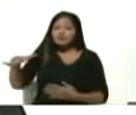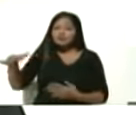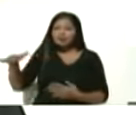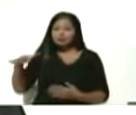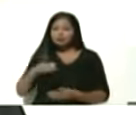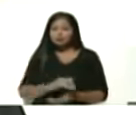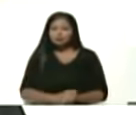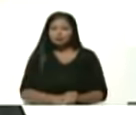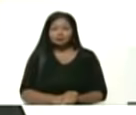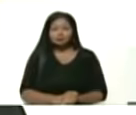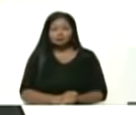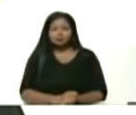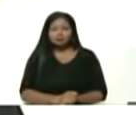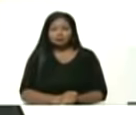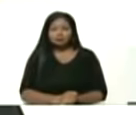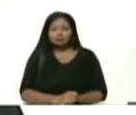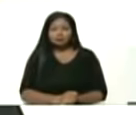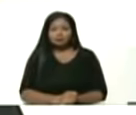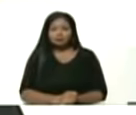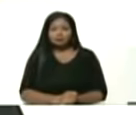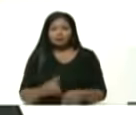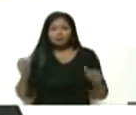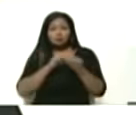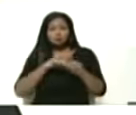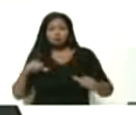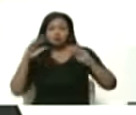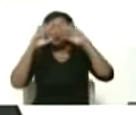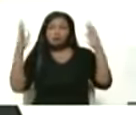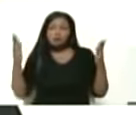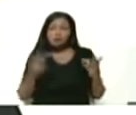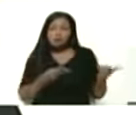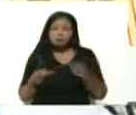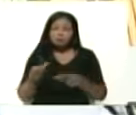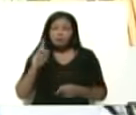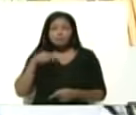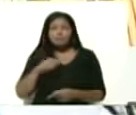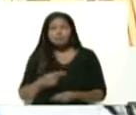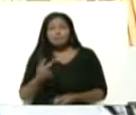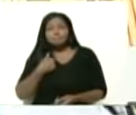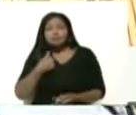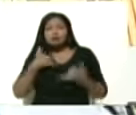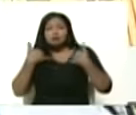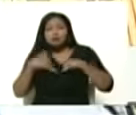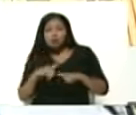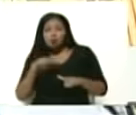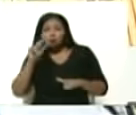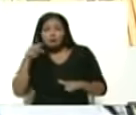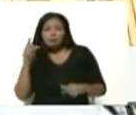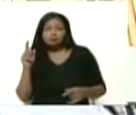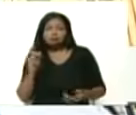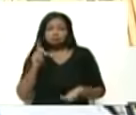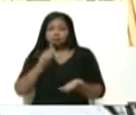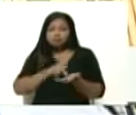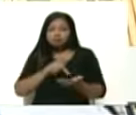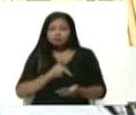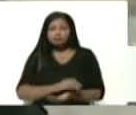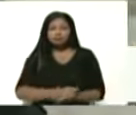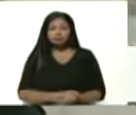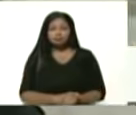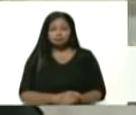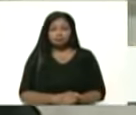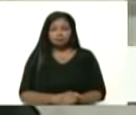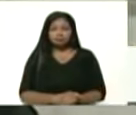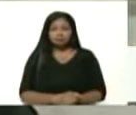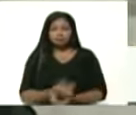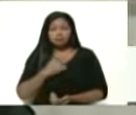De Tinaquillo para el mundo. También está de visita por aquí Nicolás Ernesto Maduro Guerra. Nicolás